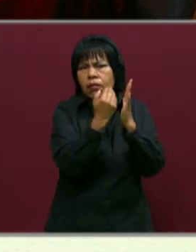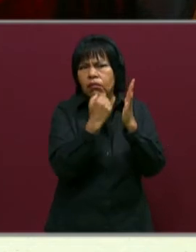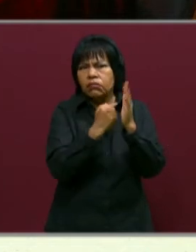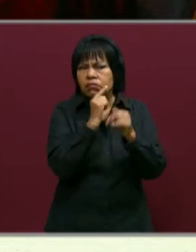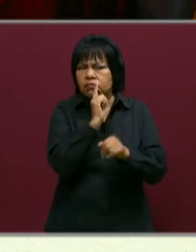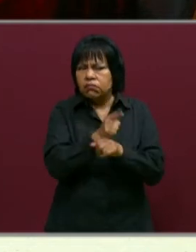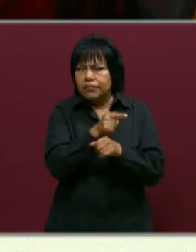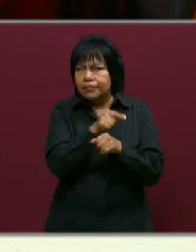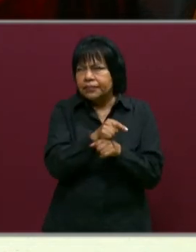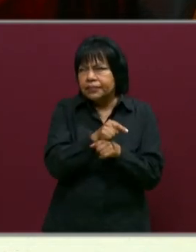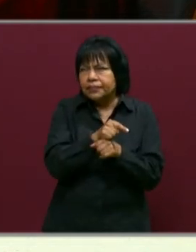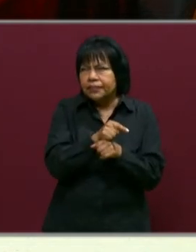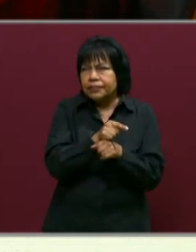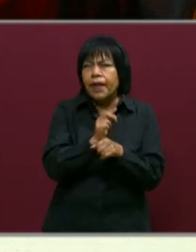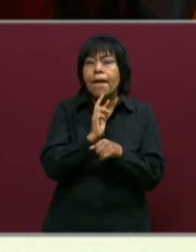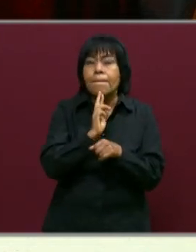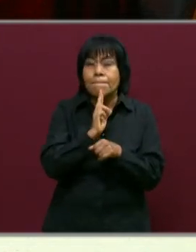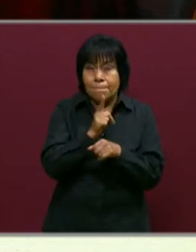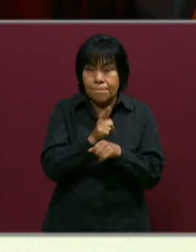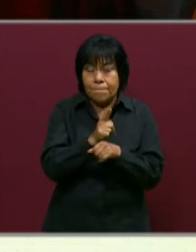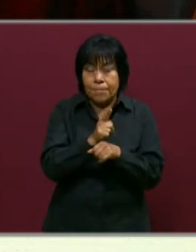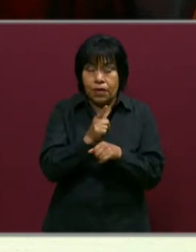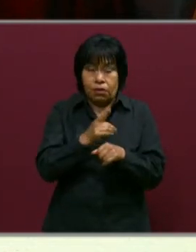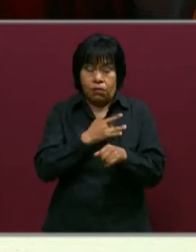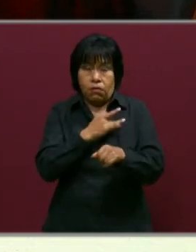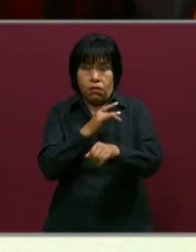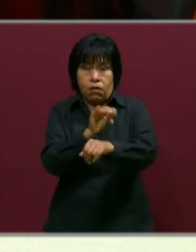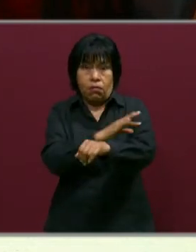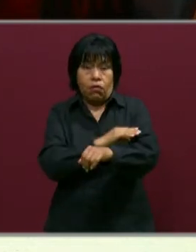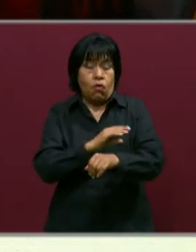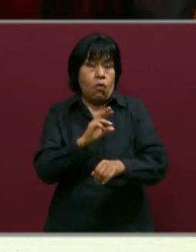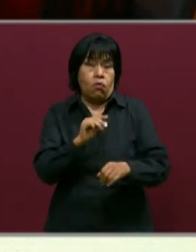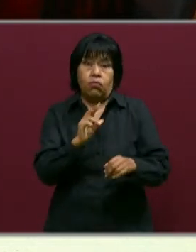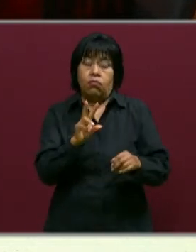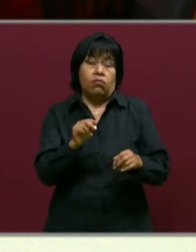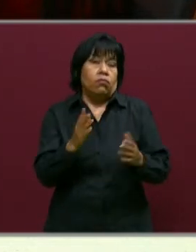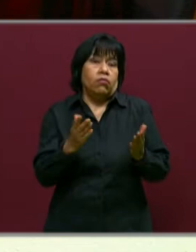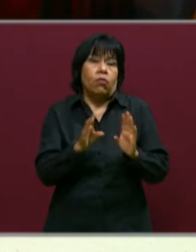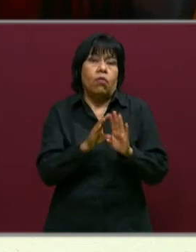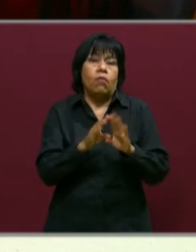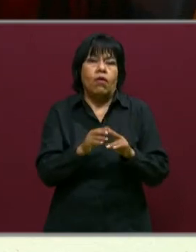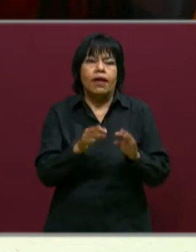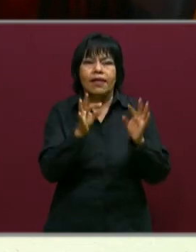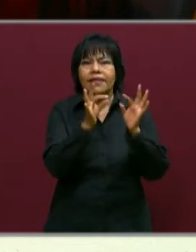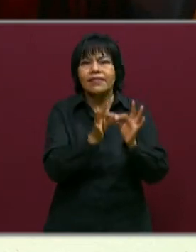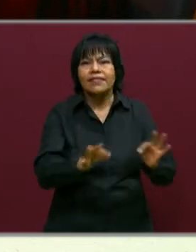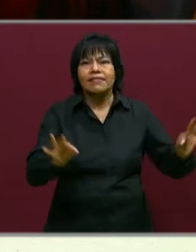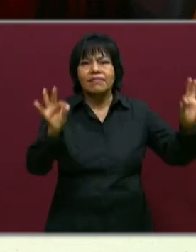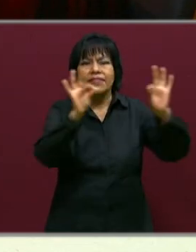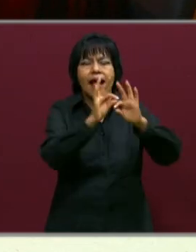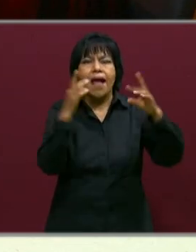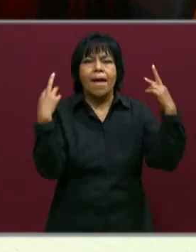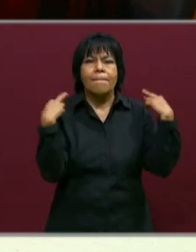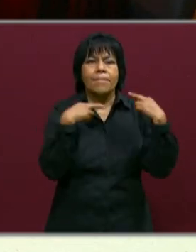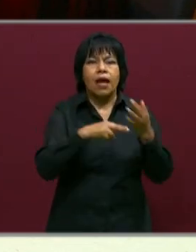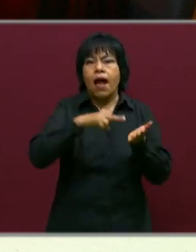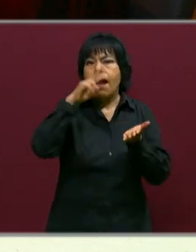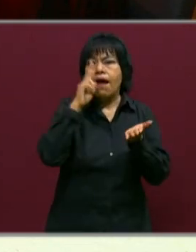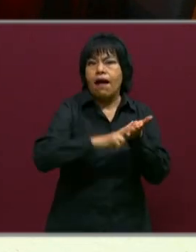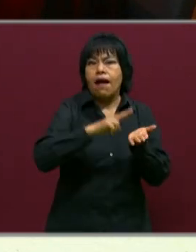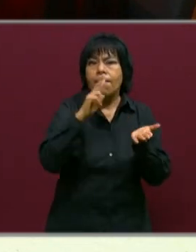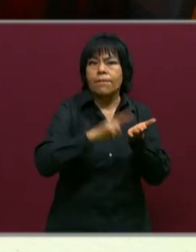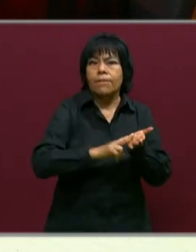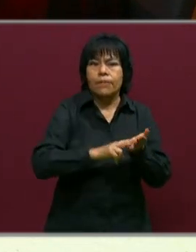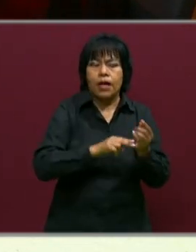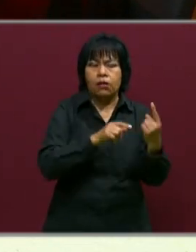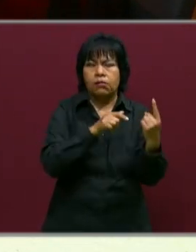han mejorado. Y, bueno, esta es una situación importante porque los maestros están valorando cómo están